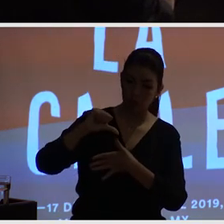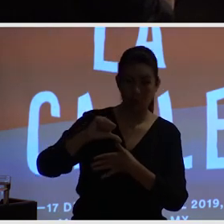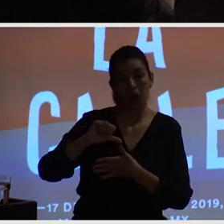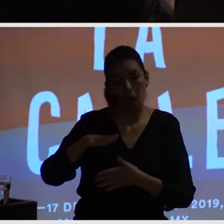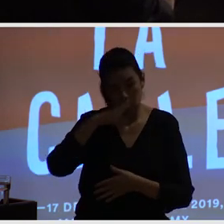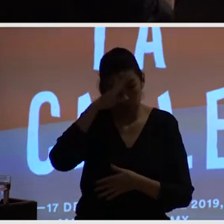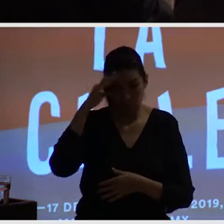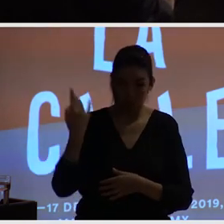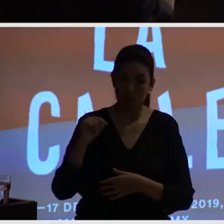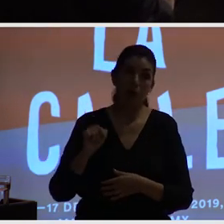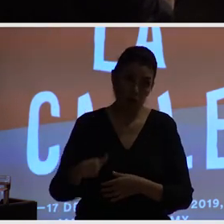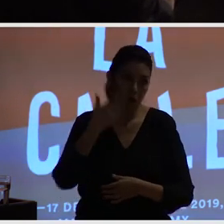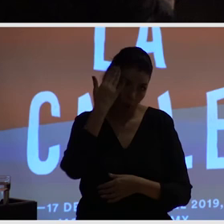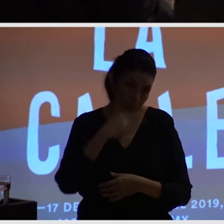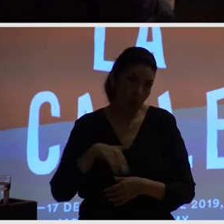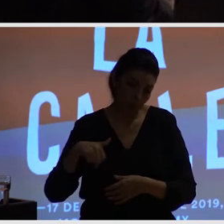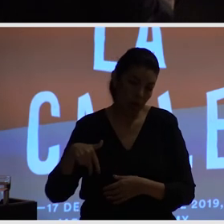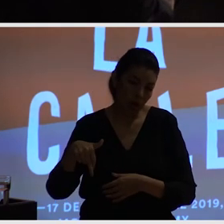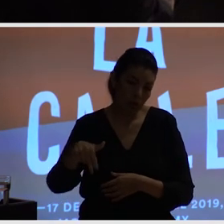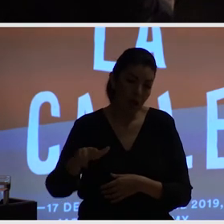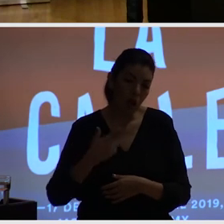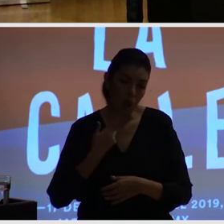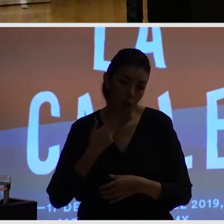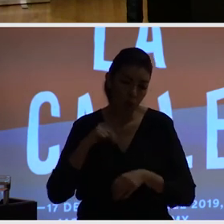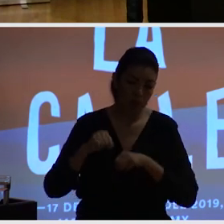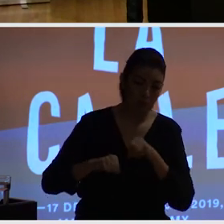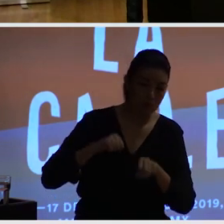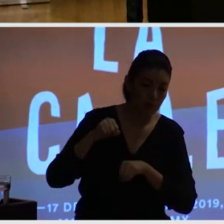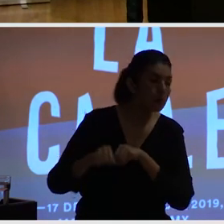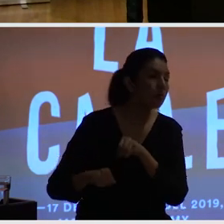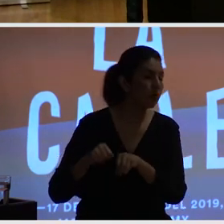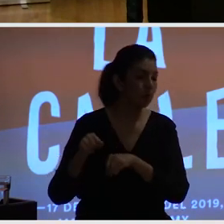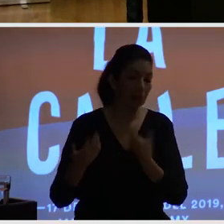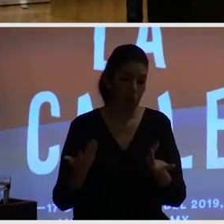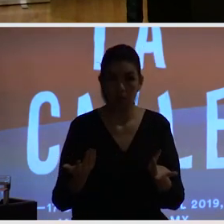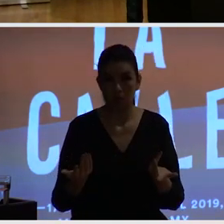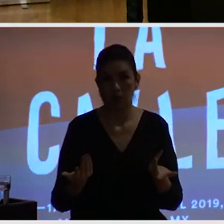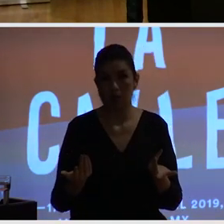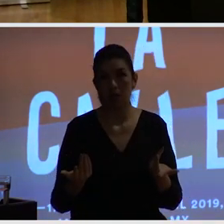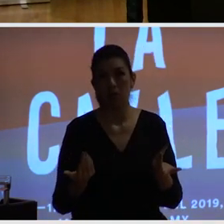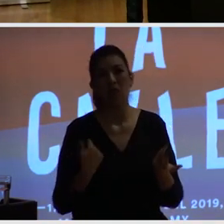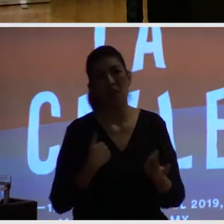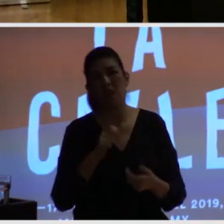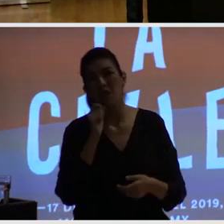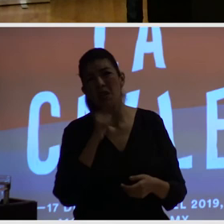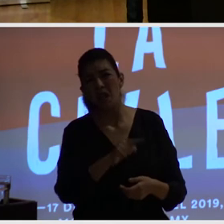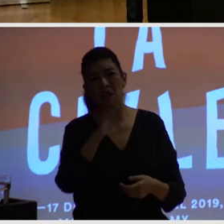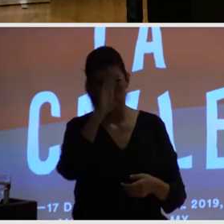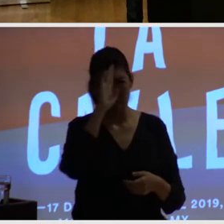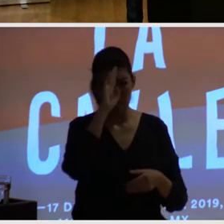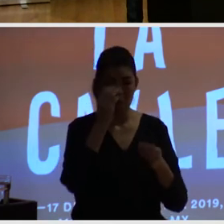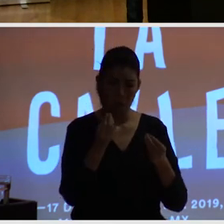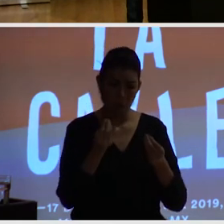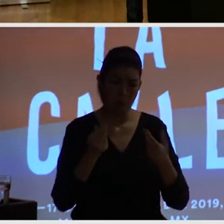y después también yo pienso que algunas ciudades latinoamericanas tienen una historia una cultura de grande inversión